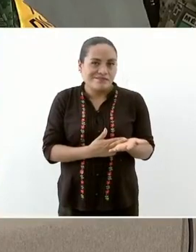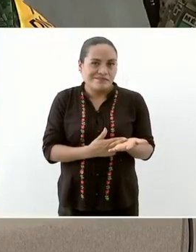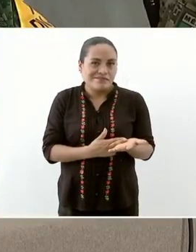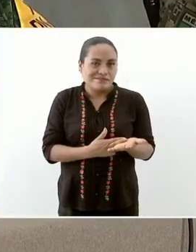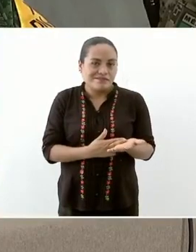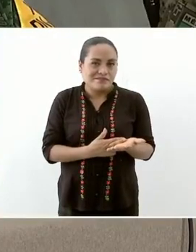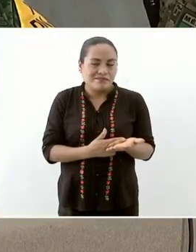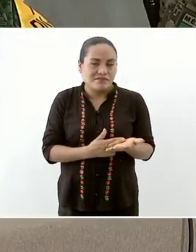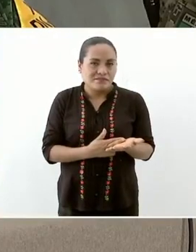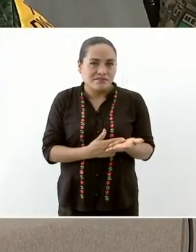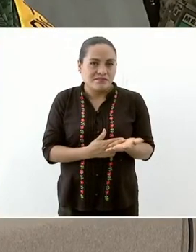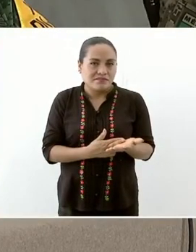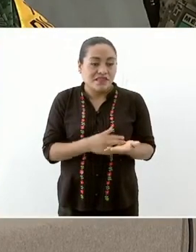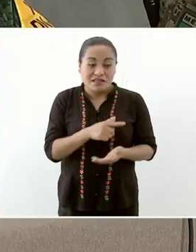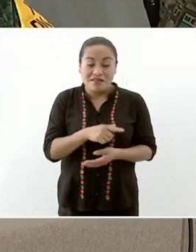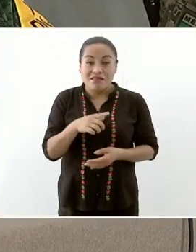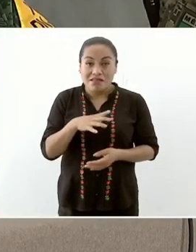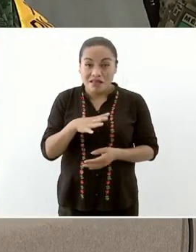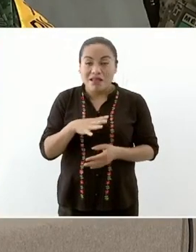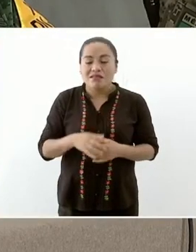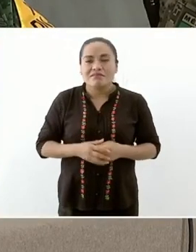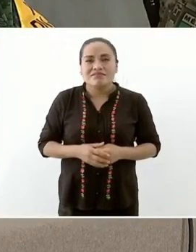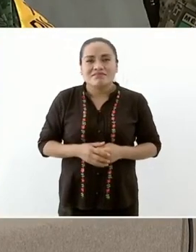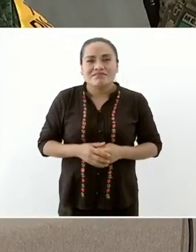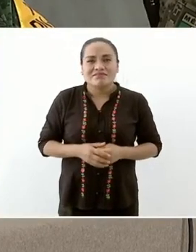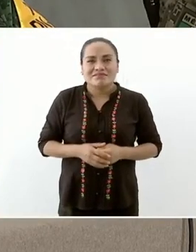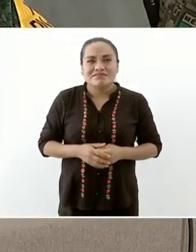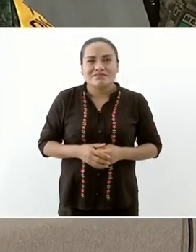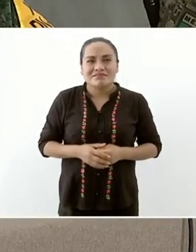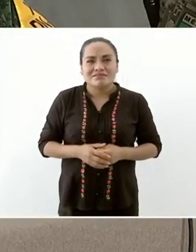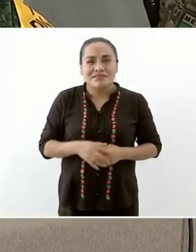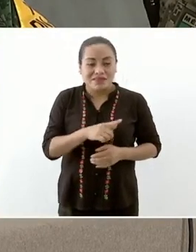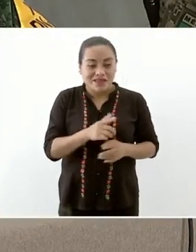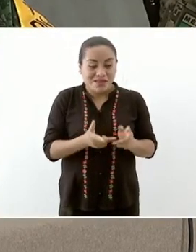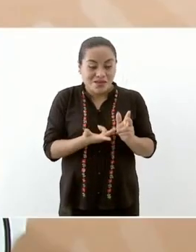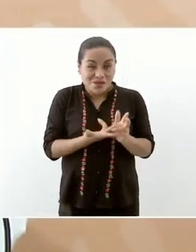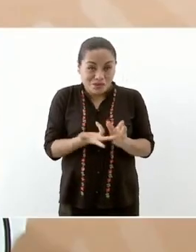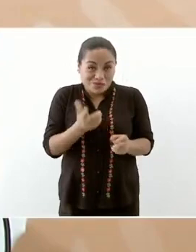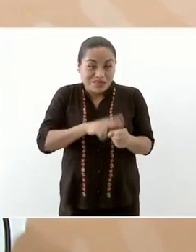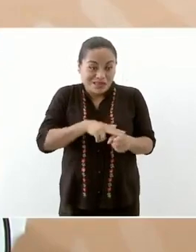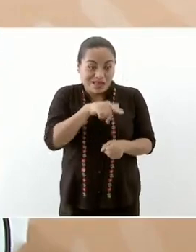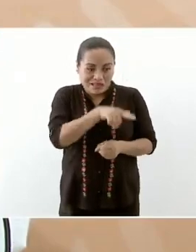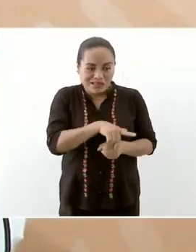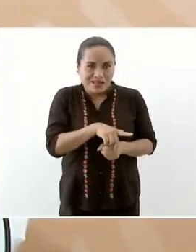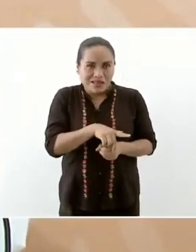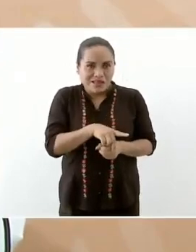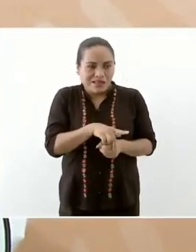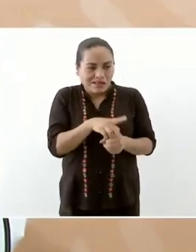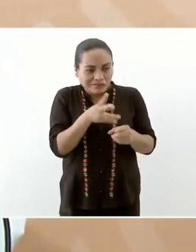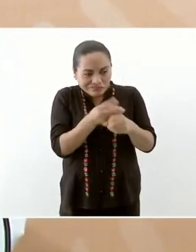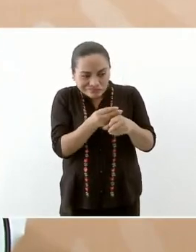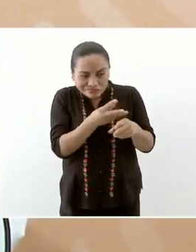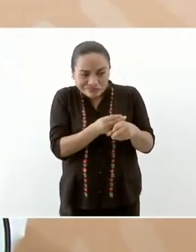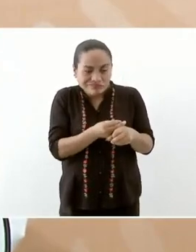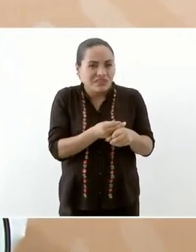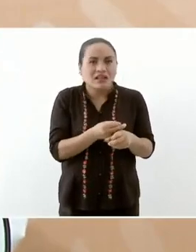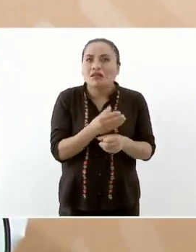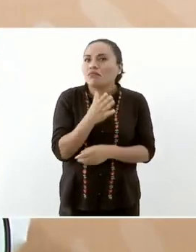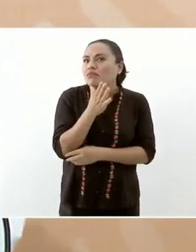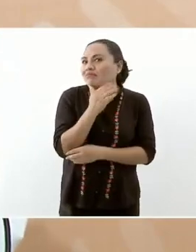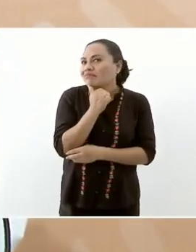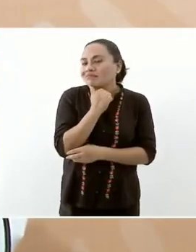que ya incluso no se puede reparar porque lo hicieron en una barranca